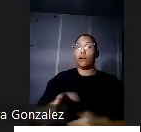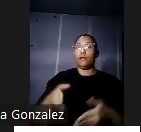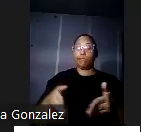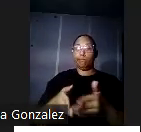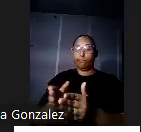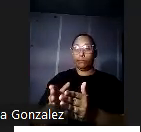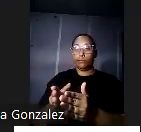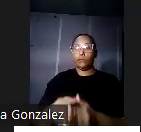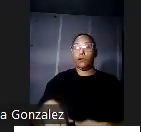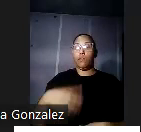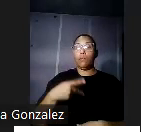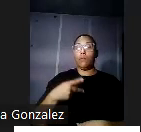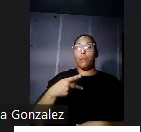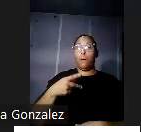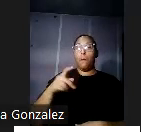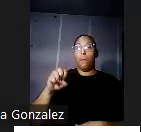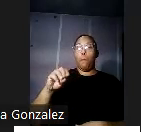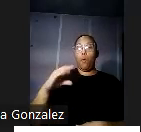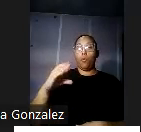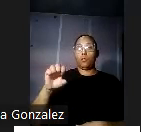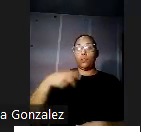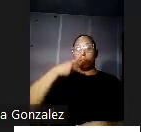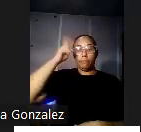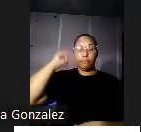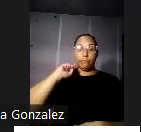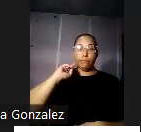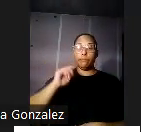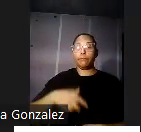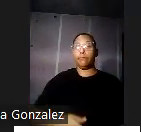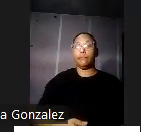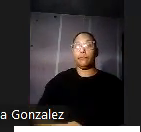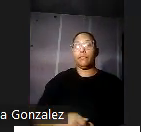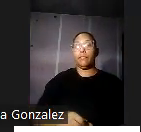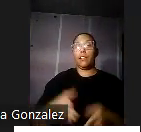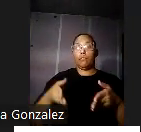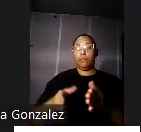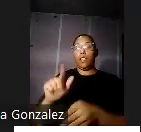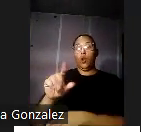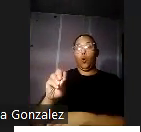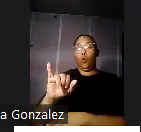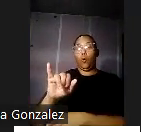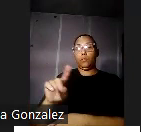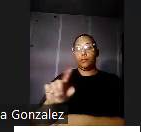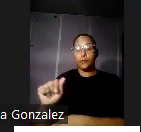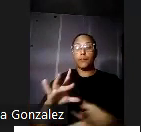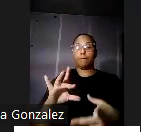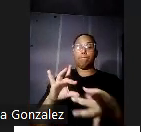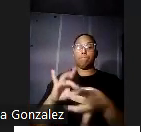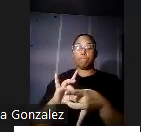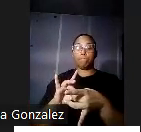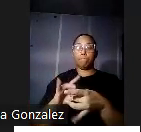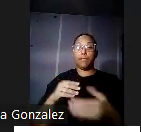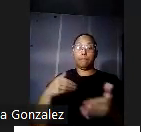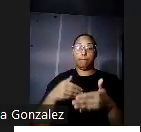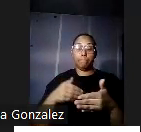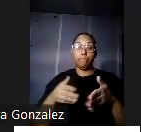Ponce de León, y la cajetera Loíza, hoy Calle Wilson y Calle Loíza, y en algunas conexiones perpendiculares a estas calles.